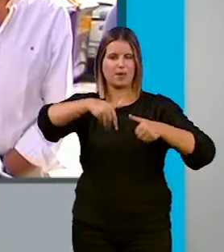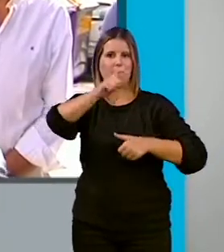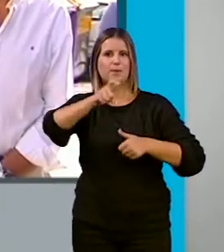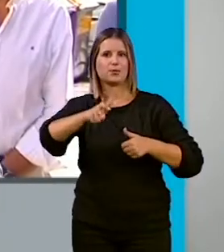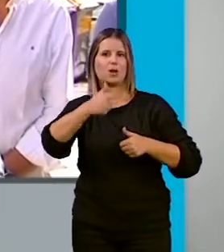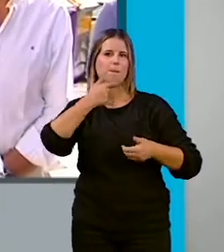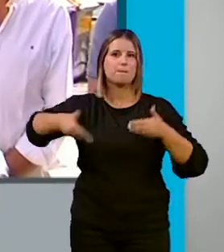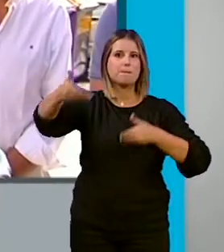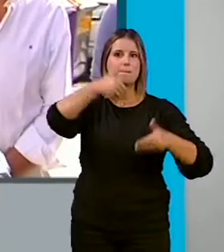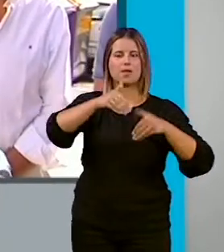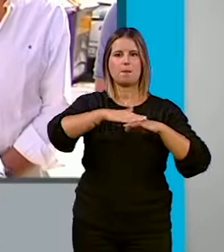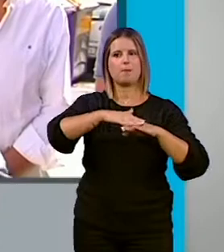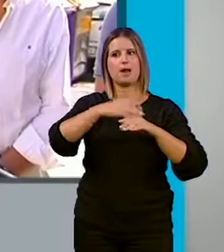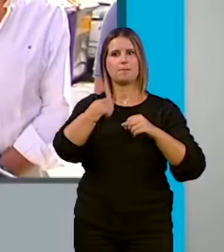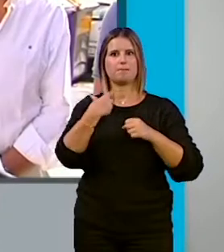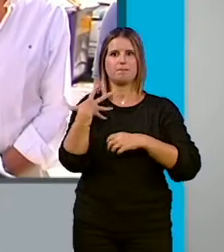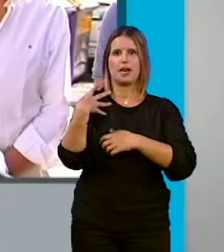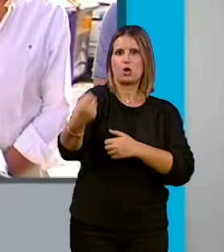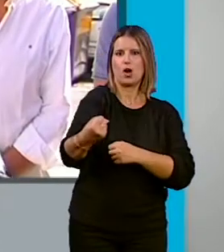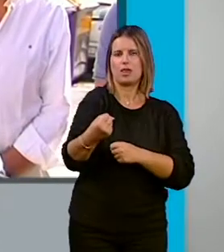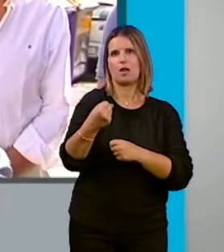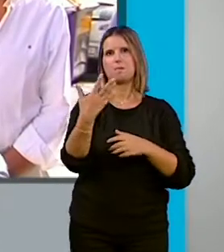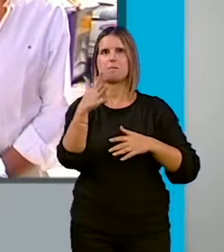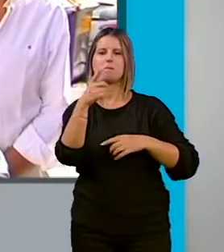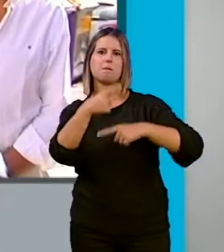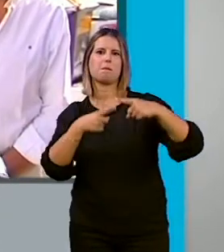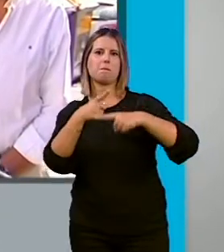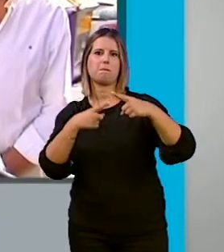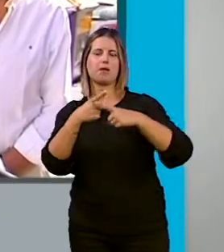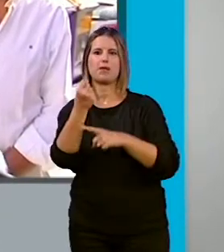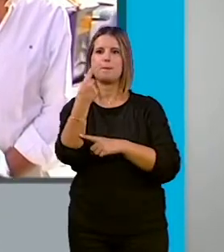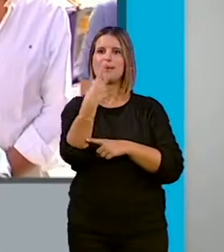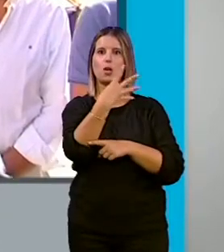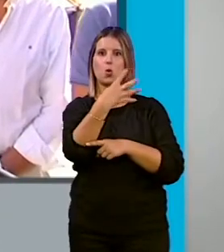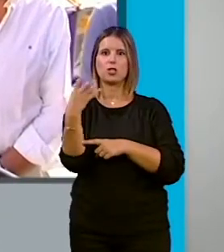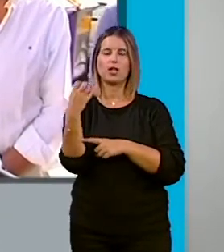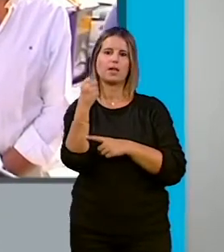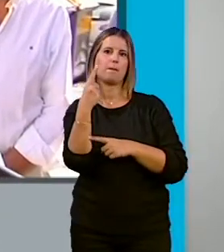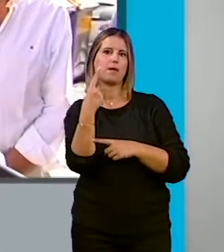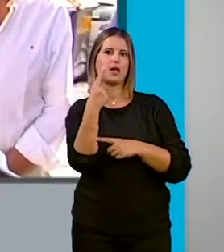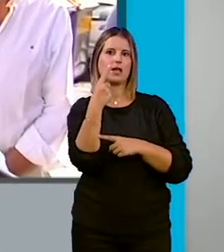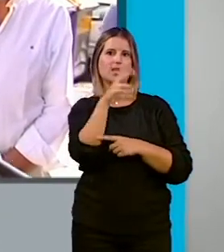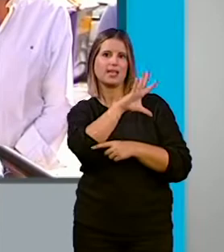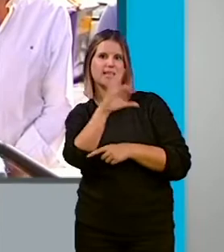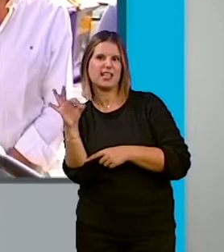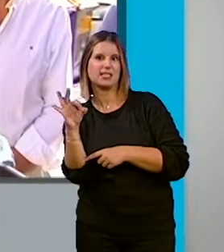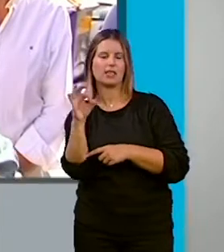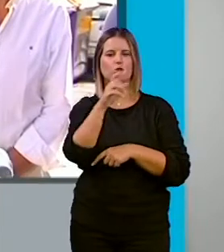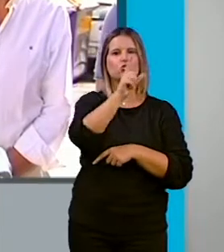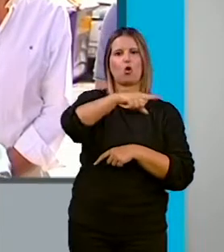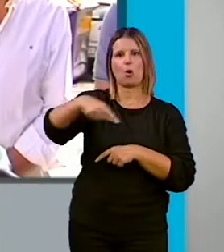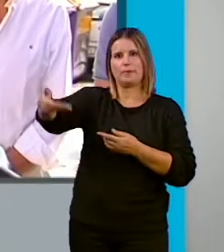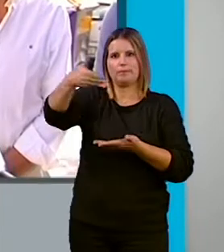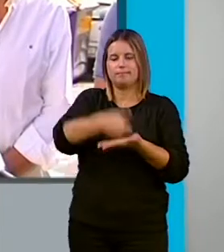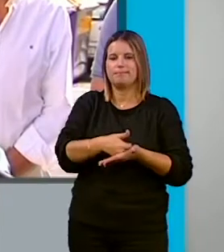para su recogida, estamos hablando de una media aproximada de unos 1.400, 1.500 peticiones mensuales, pero